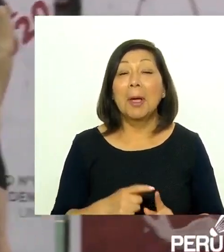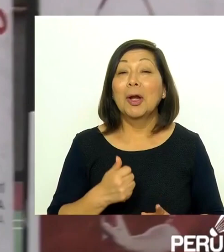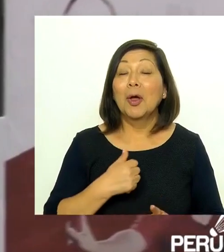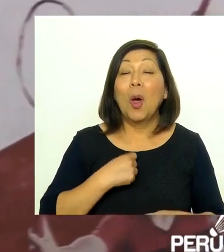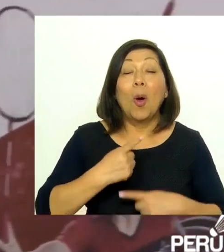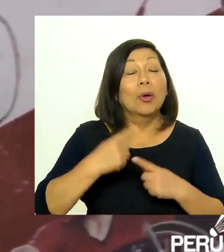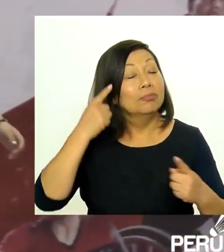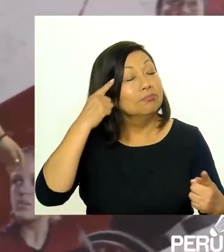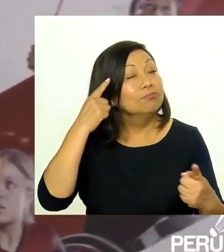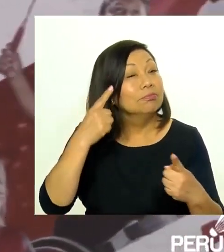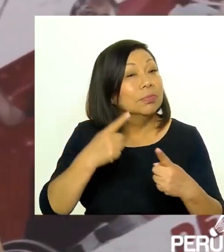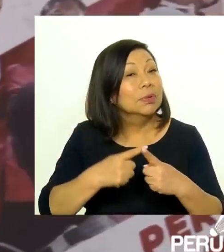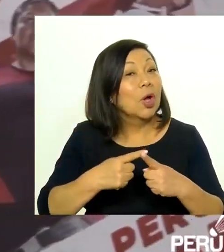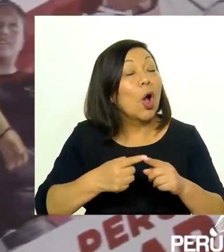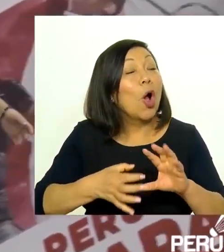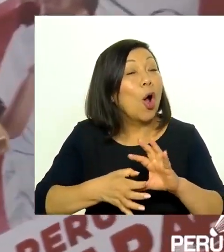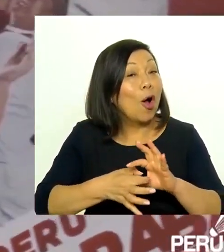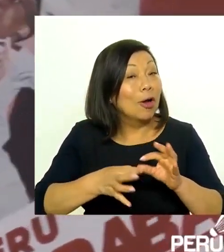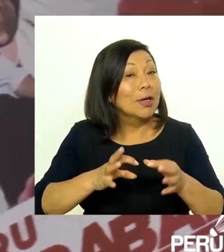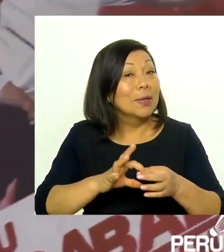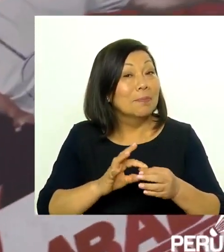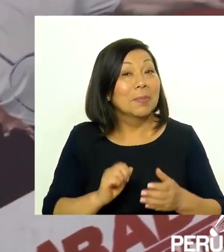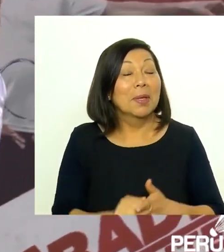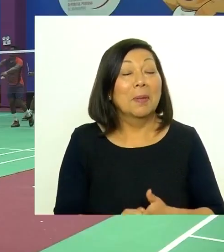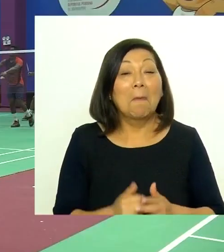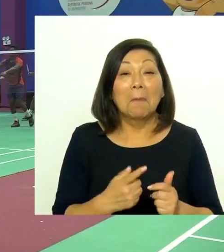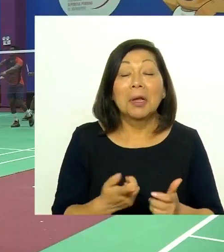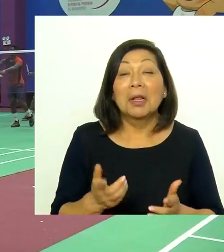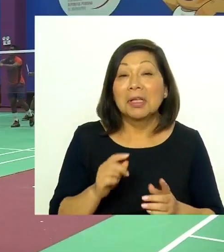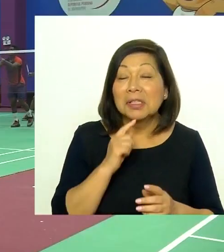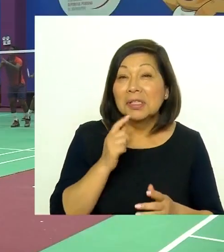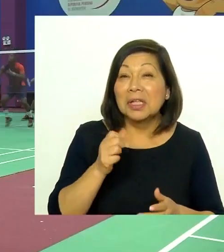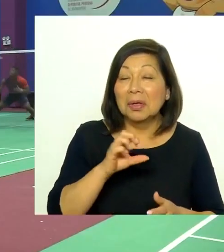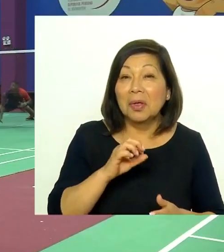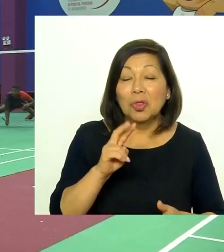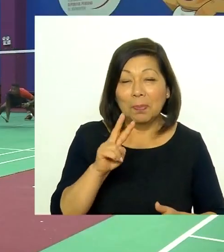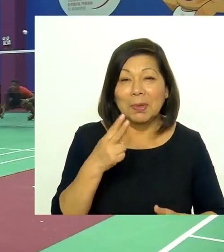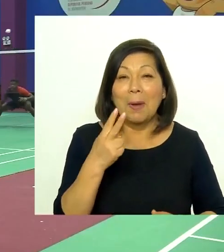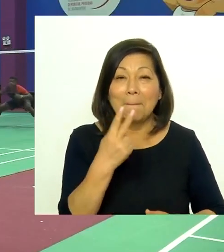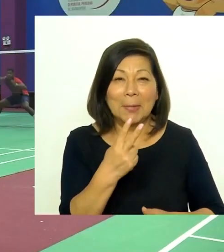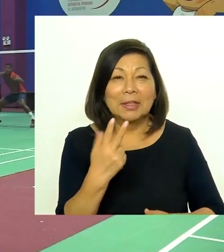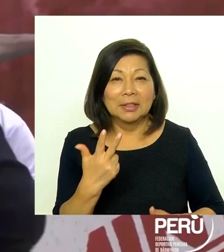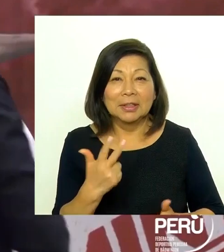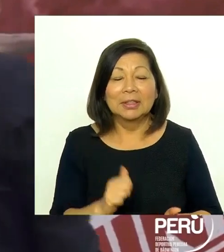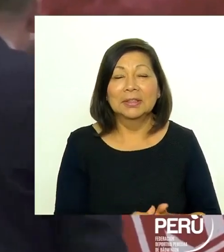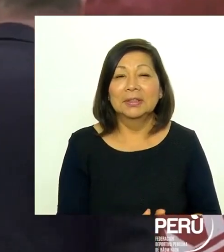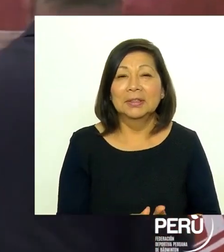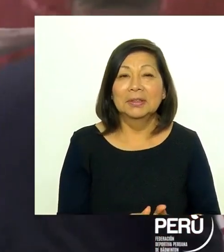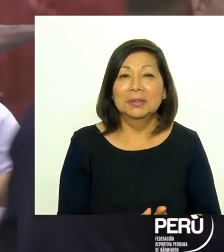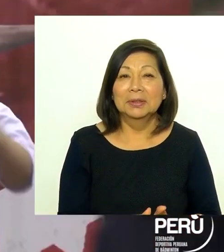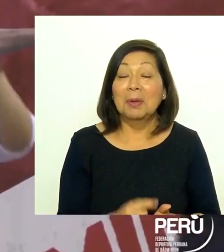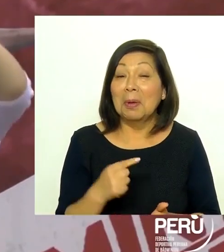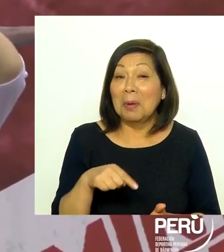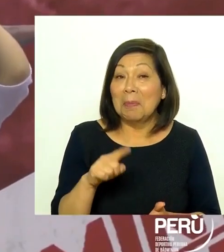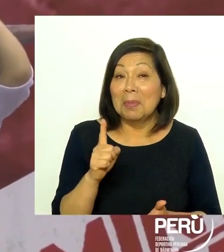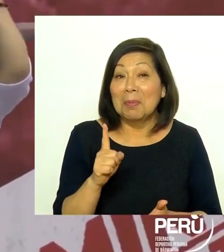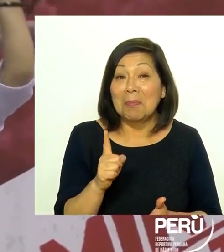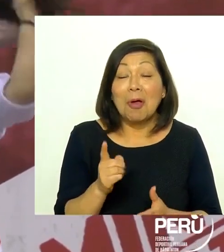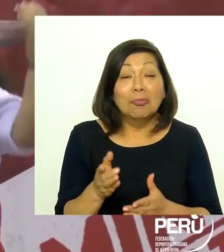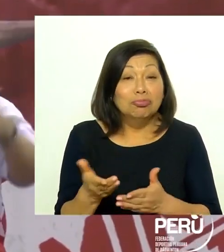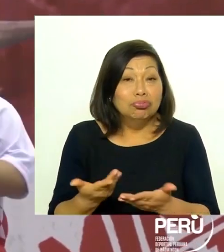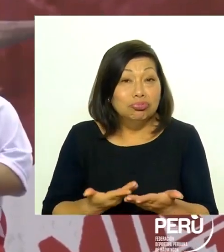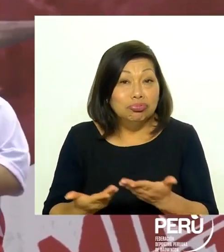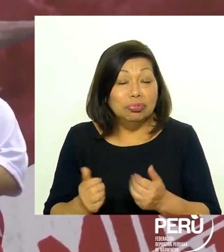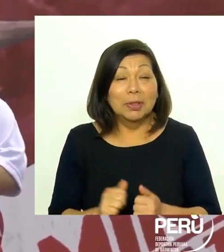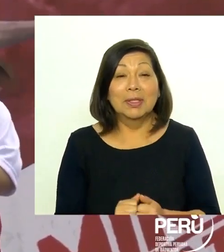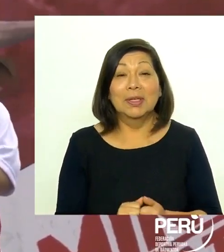Bueno, mi siguiente meta ahora son las olimpiadas y Santiago también en 2023. Va a ser mi primera vez en